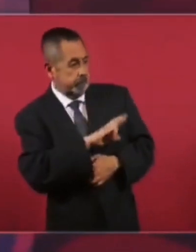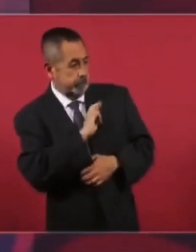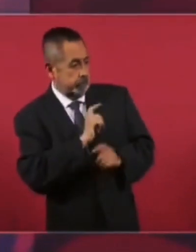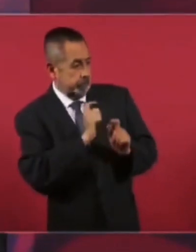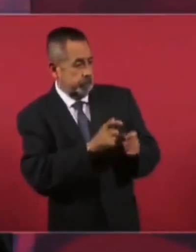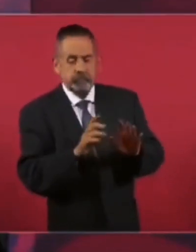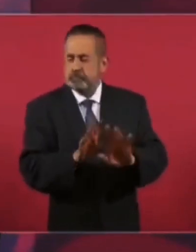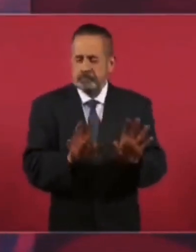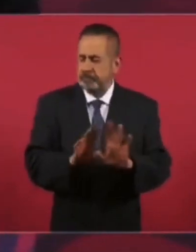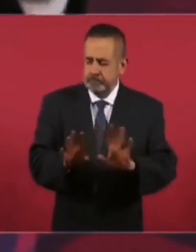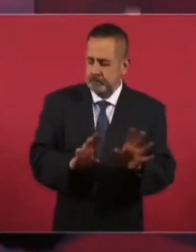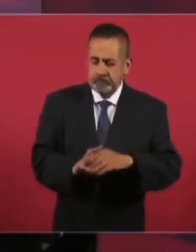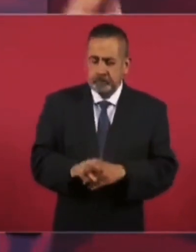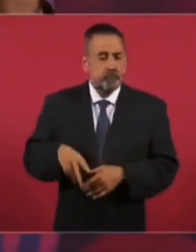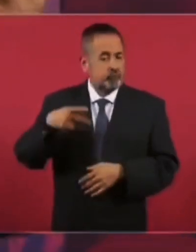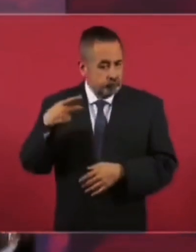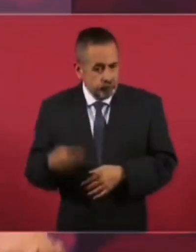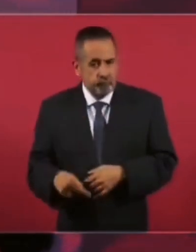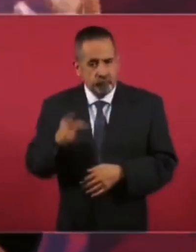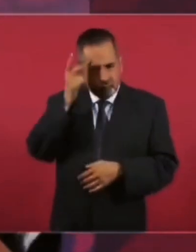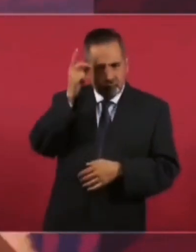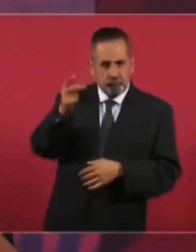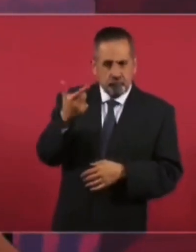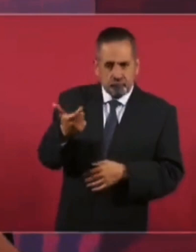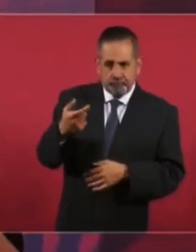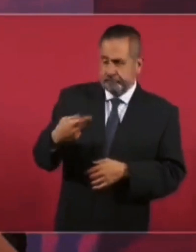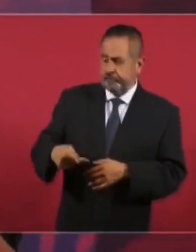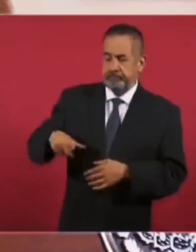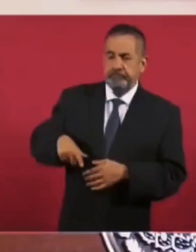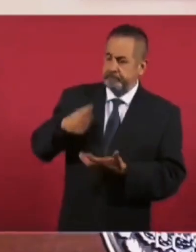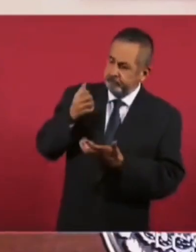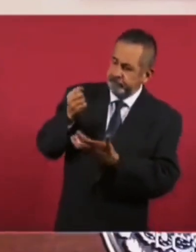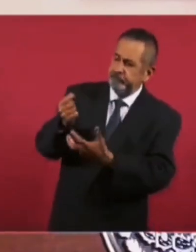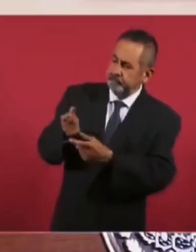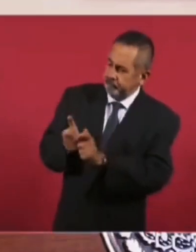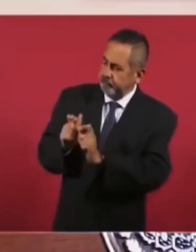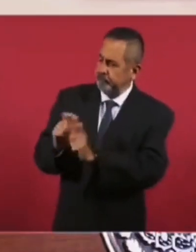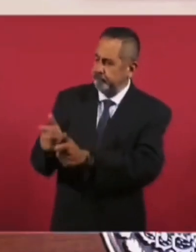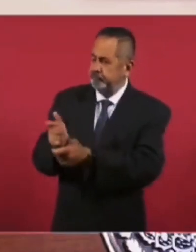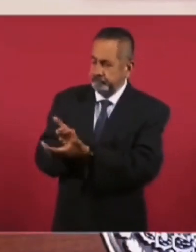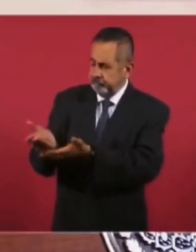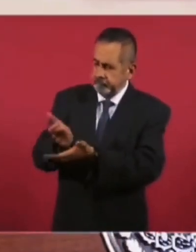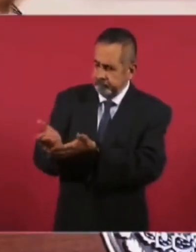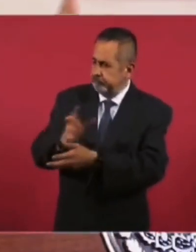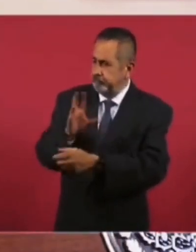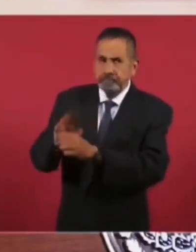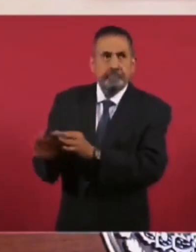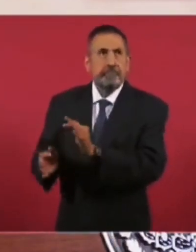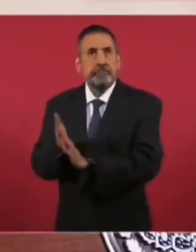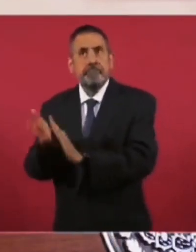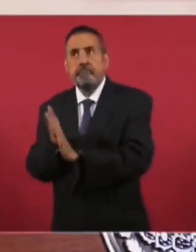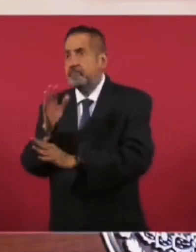No, es presupuesto público, dinero del pueblo, el que se está